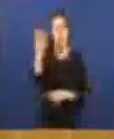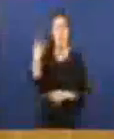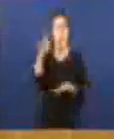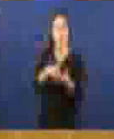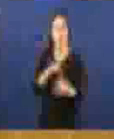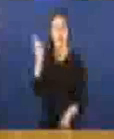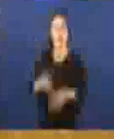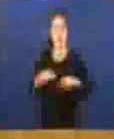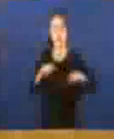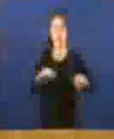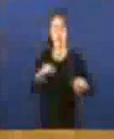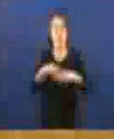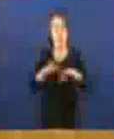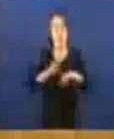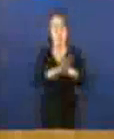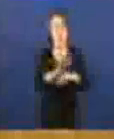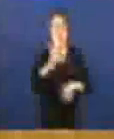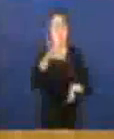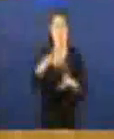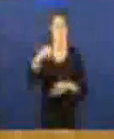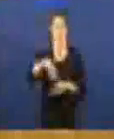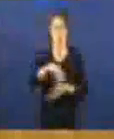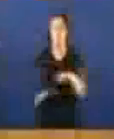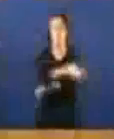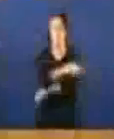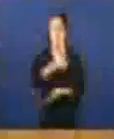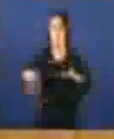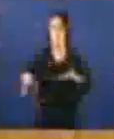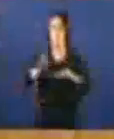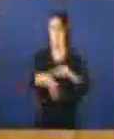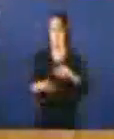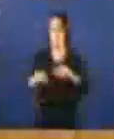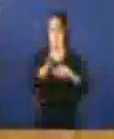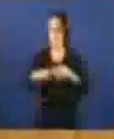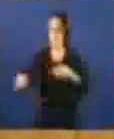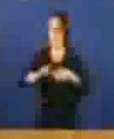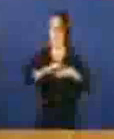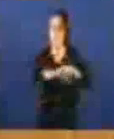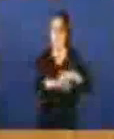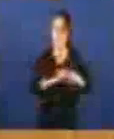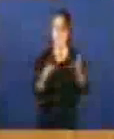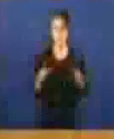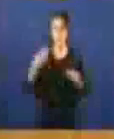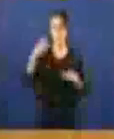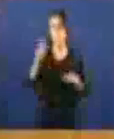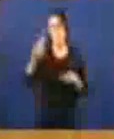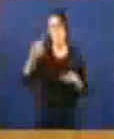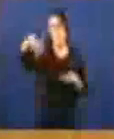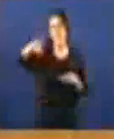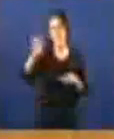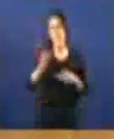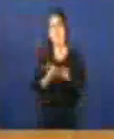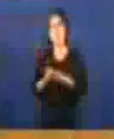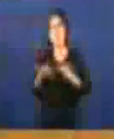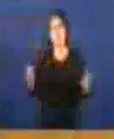recibía cando era presidente do goberno non sei cantos miles de euros máis todos os meses os papeles de Bárcenas pero de que falan vostedes